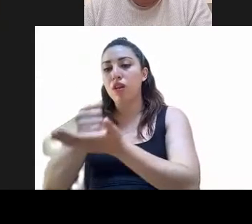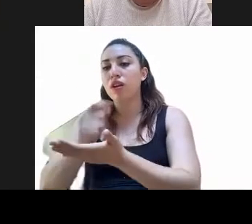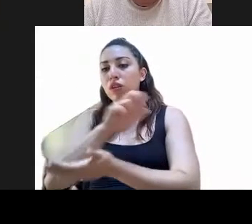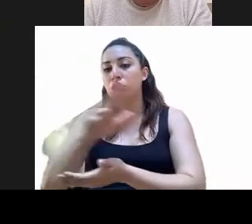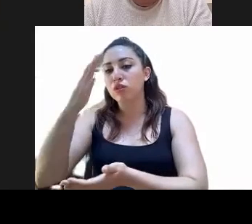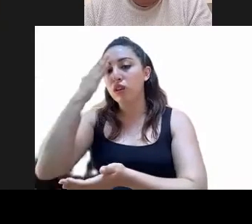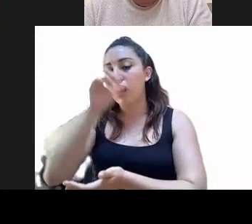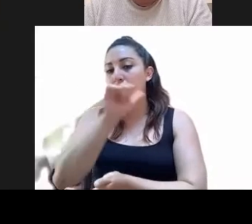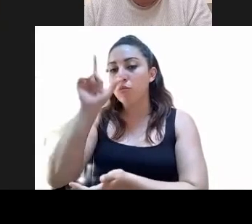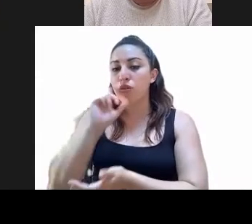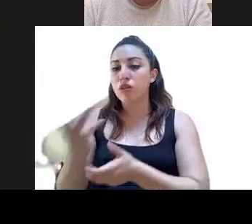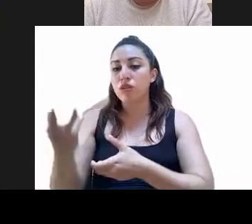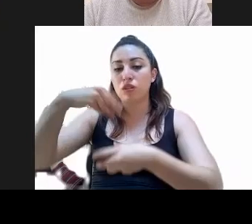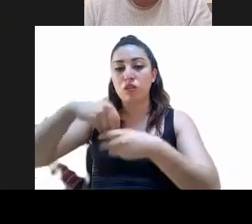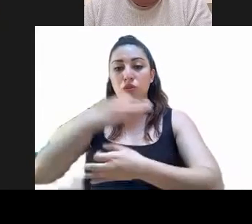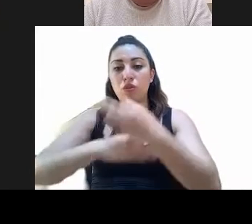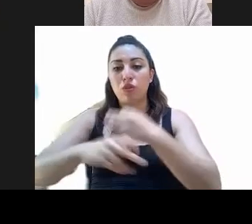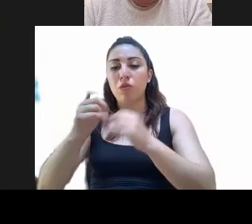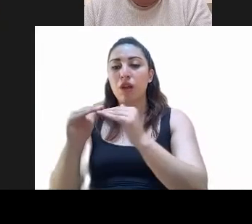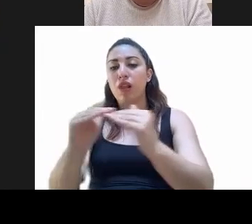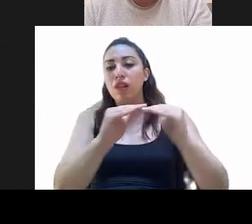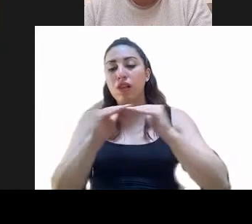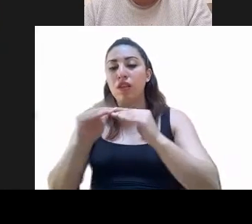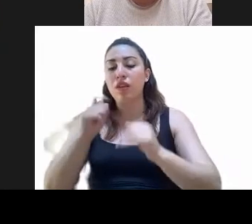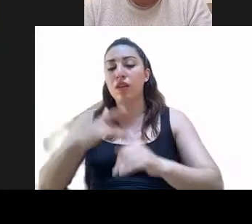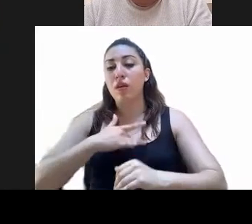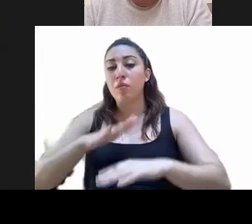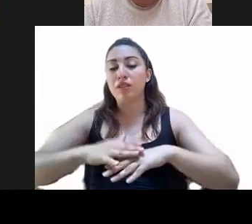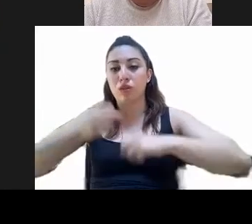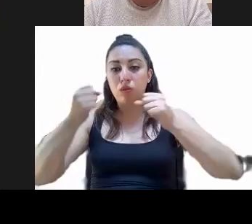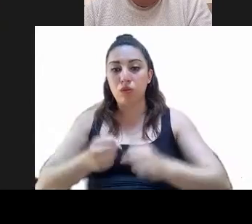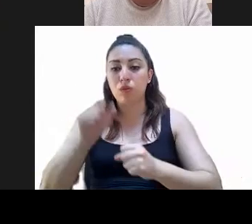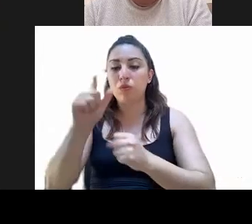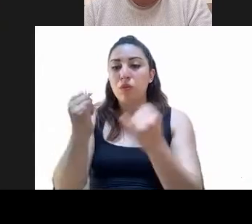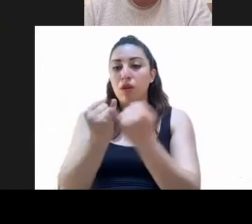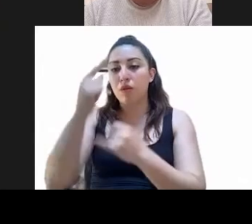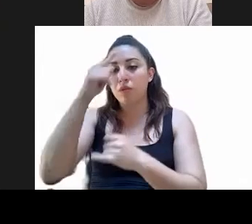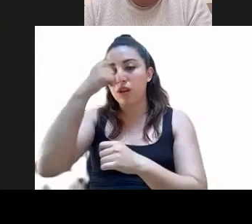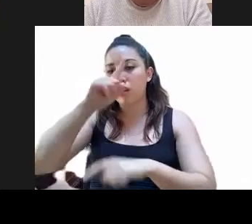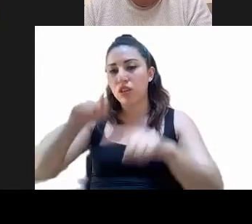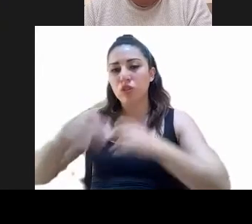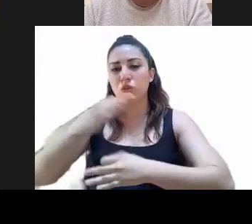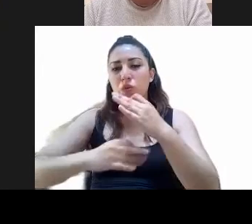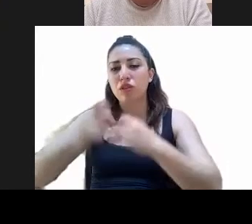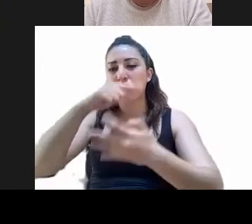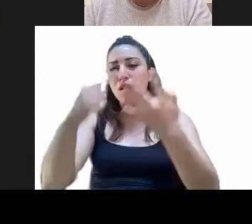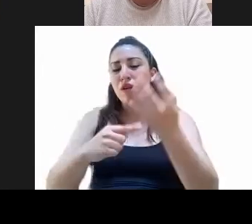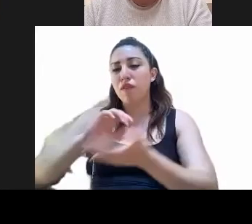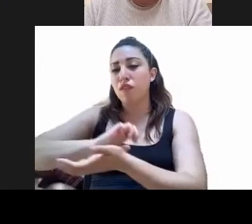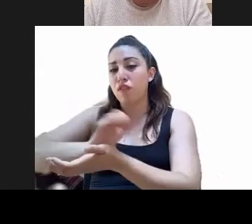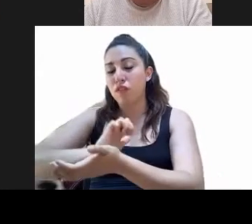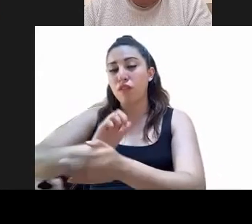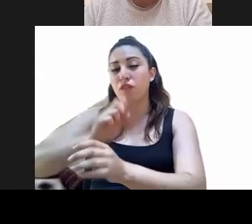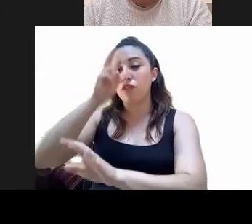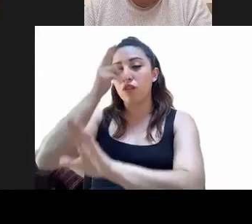integrar criterios de accesibilidad, igualdad sustantiva, equidad y seguridad, además de acciones para eliminar todo tipo de violencia y acoso sexual. Incluida la